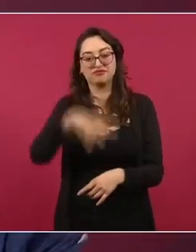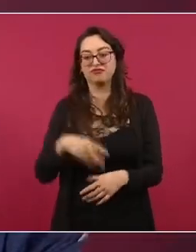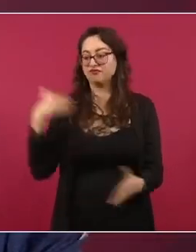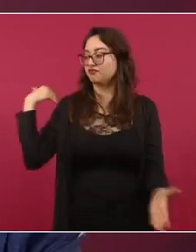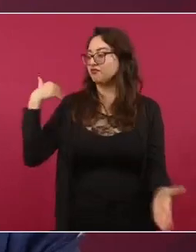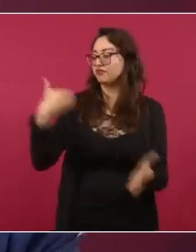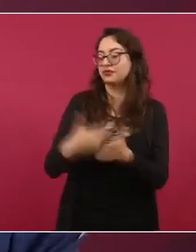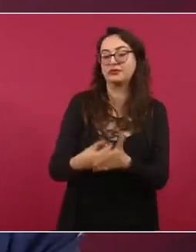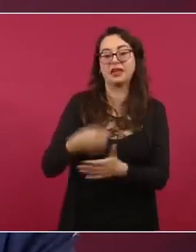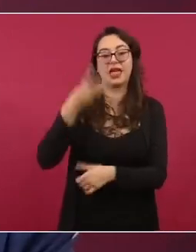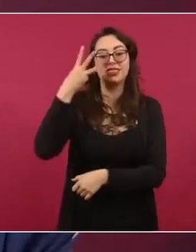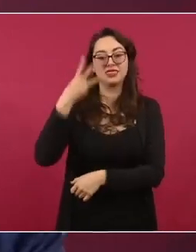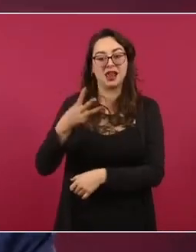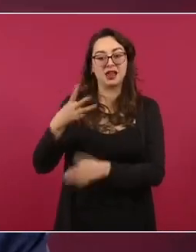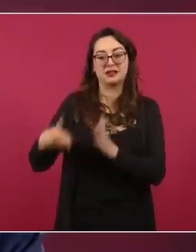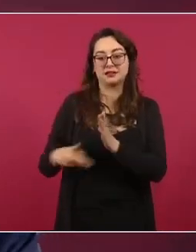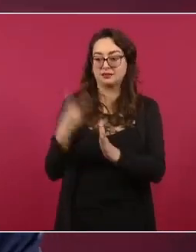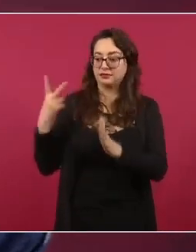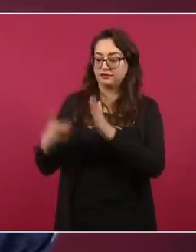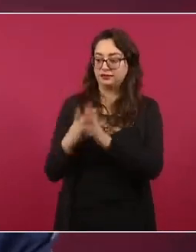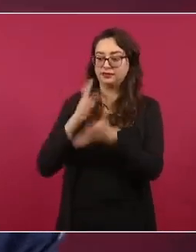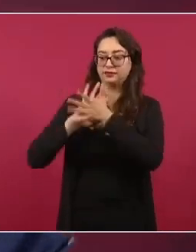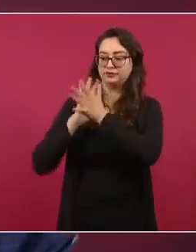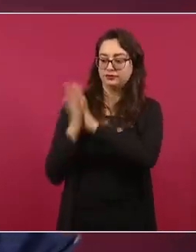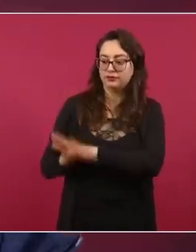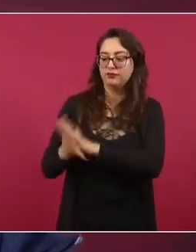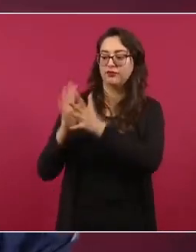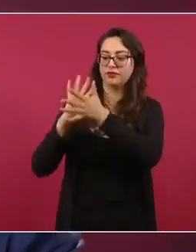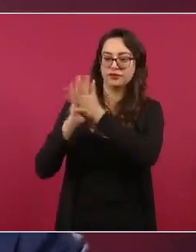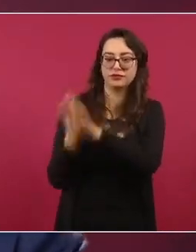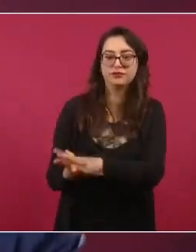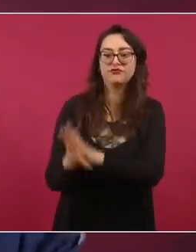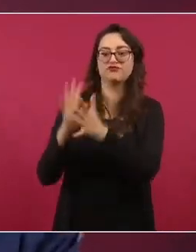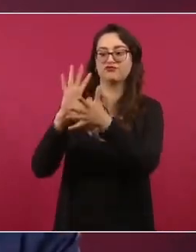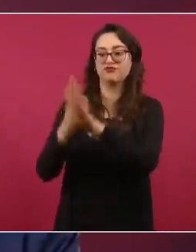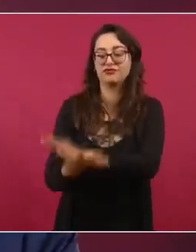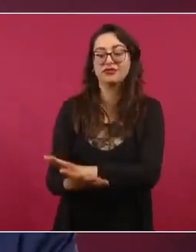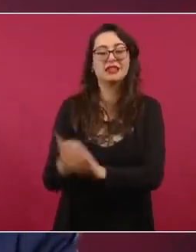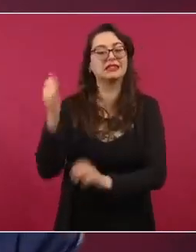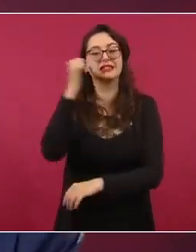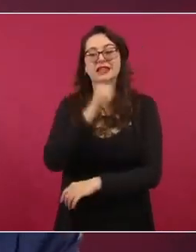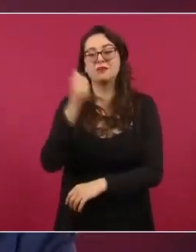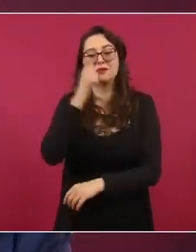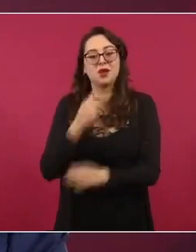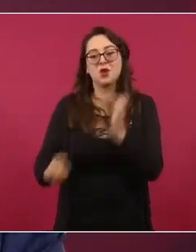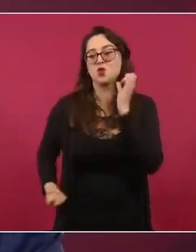y en las tres transformaciones han habido nuevas constituciones.